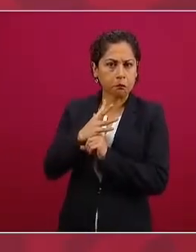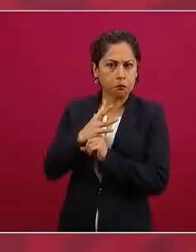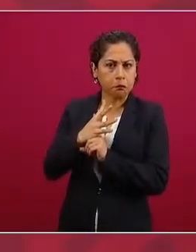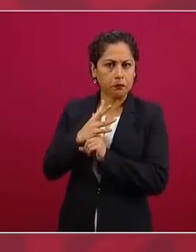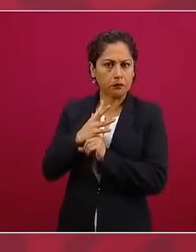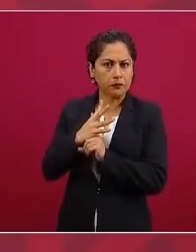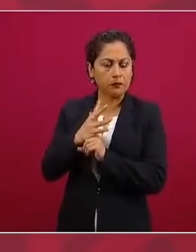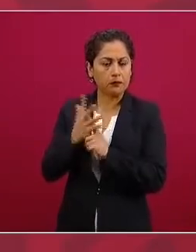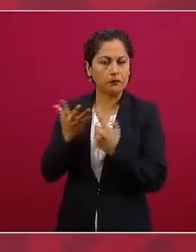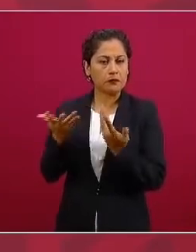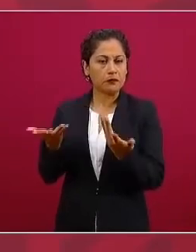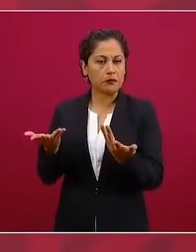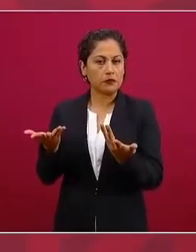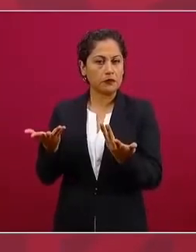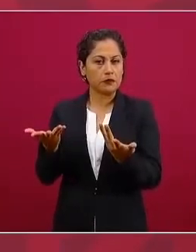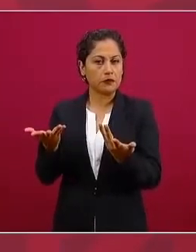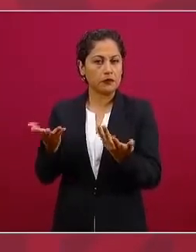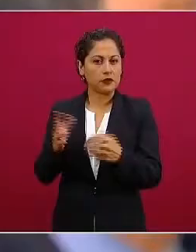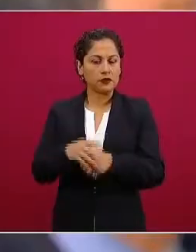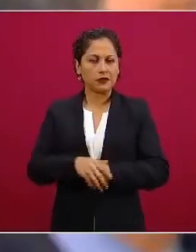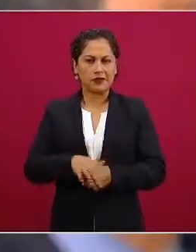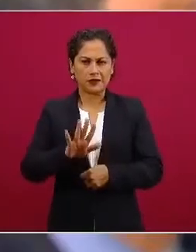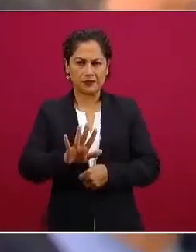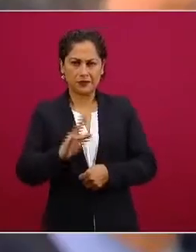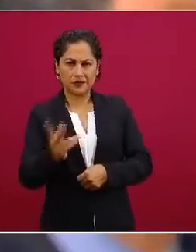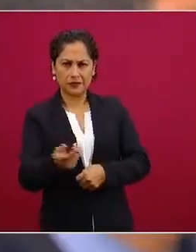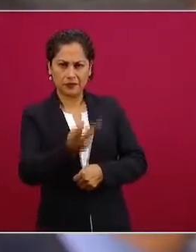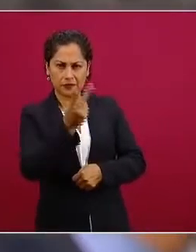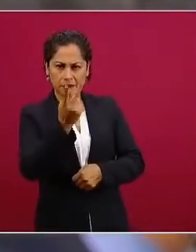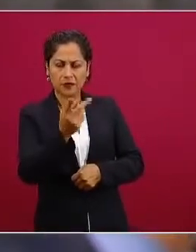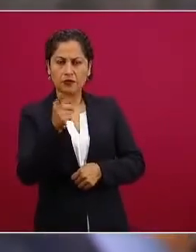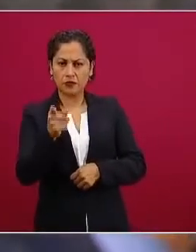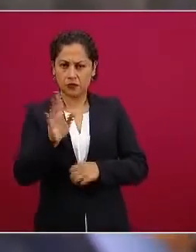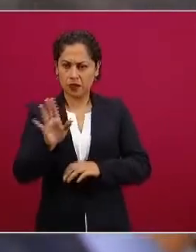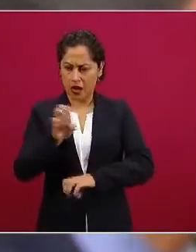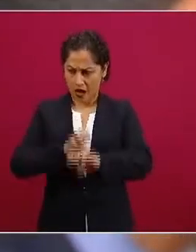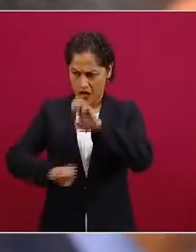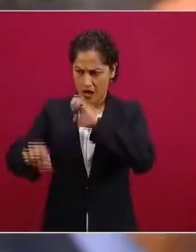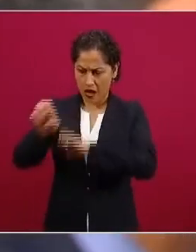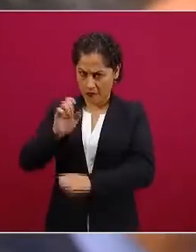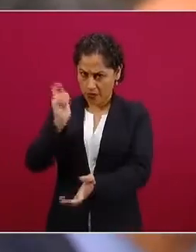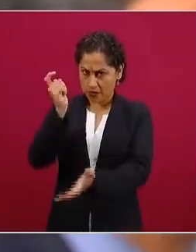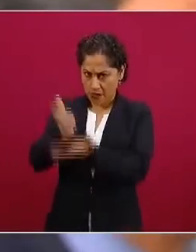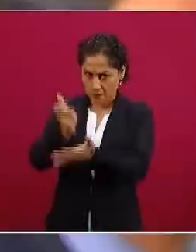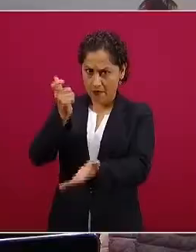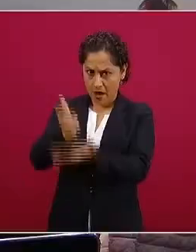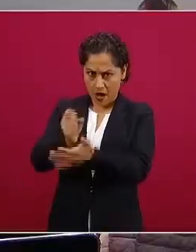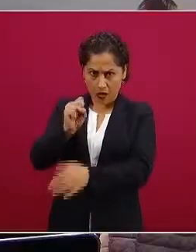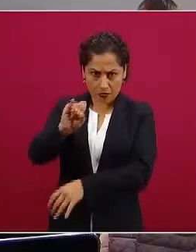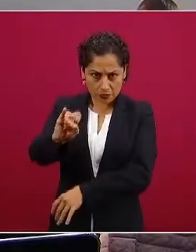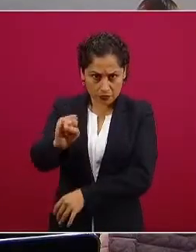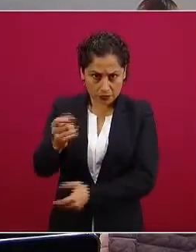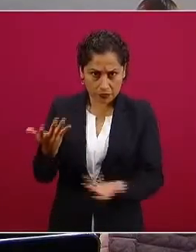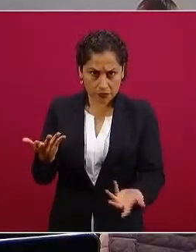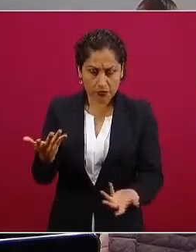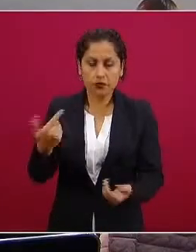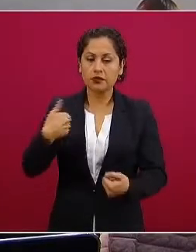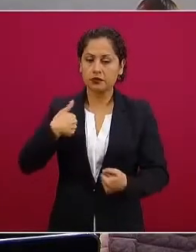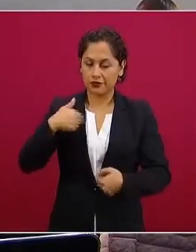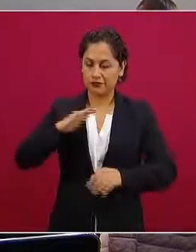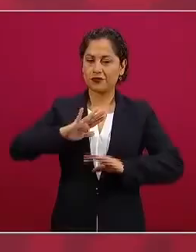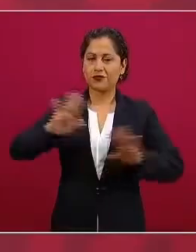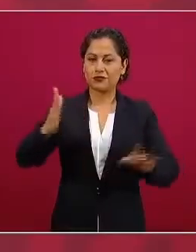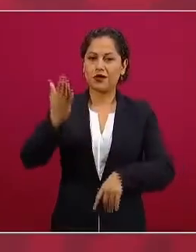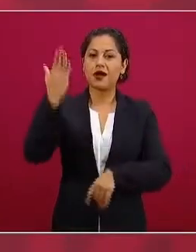y si están pagando si están pagando los grandes medios los grandes empresas ya mencioné de